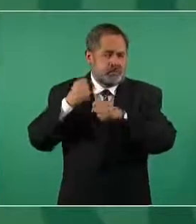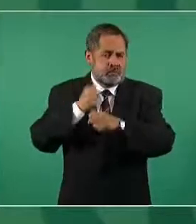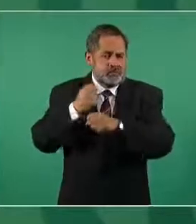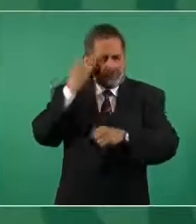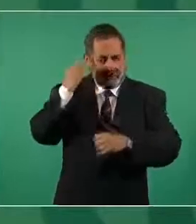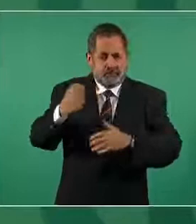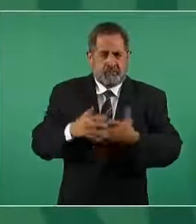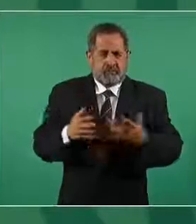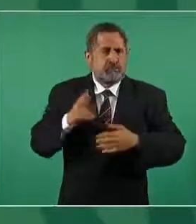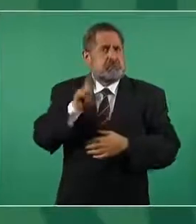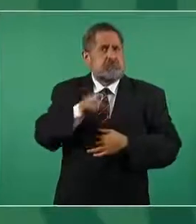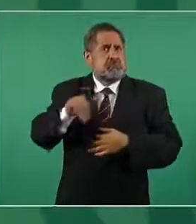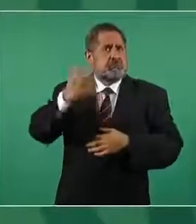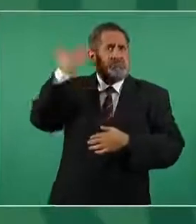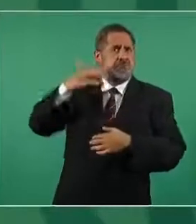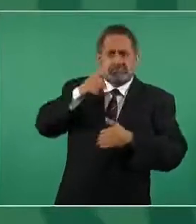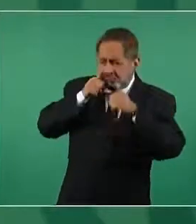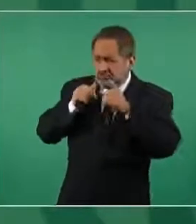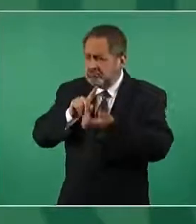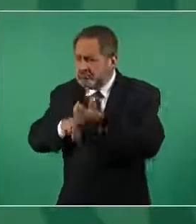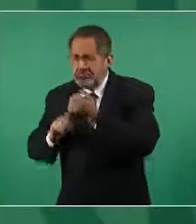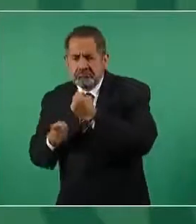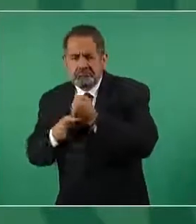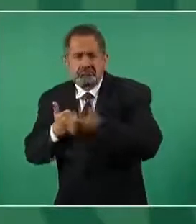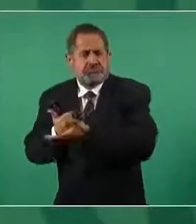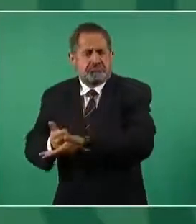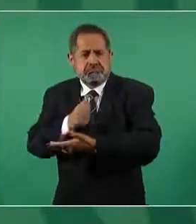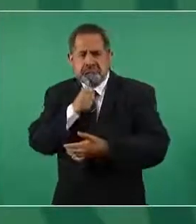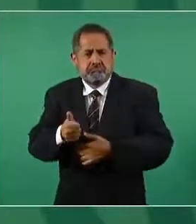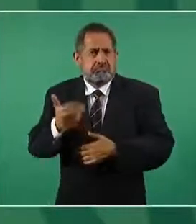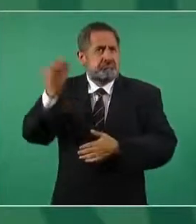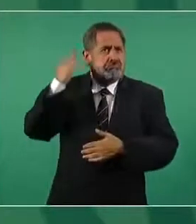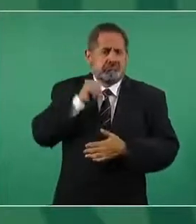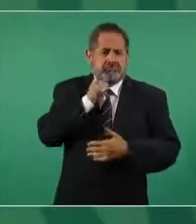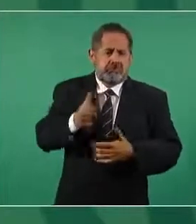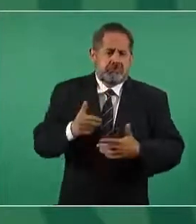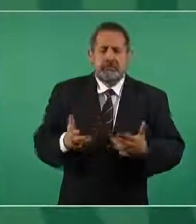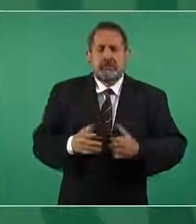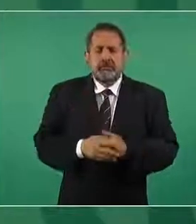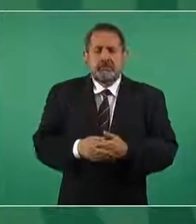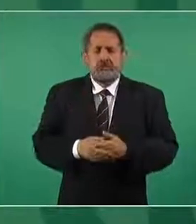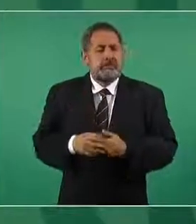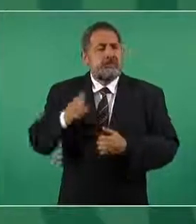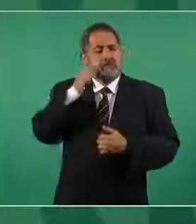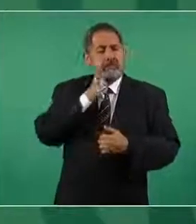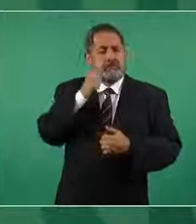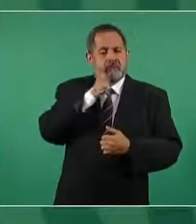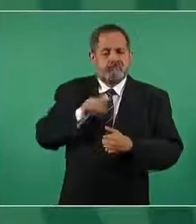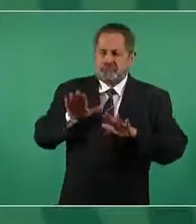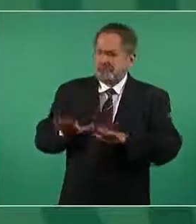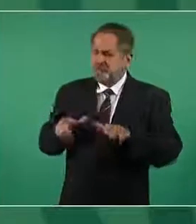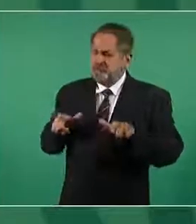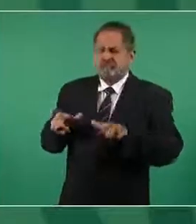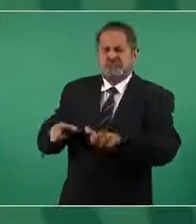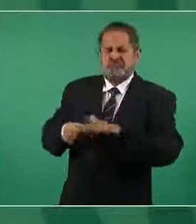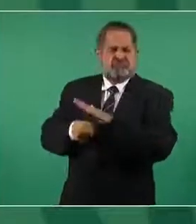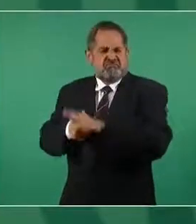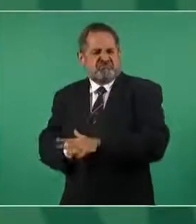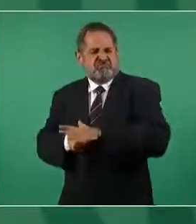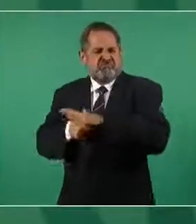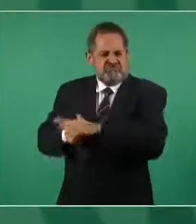tiempo diría nunca nunca siempre es lo coercitivo